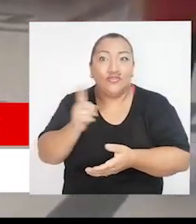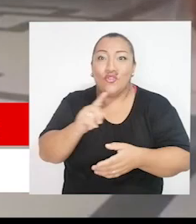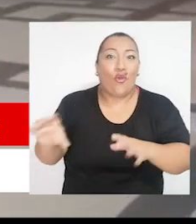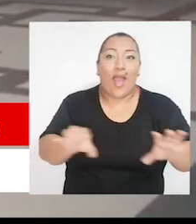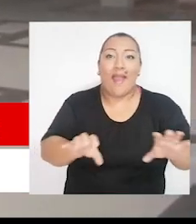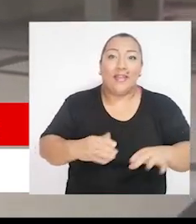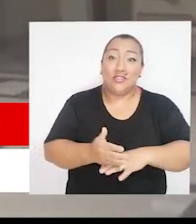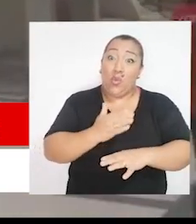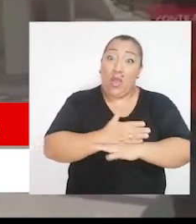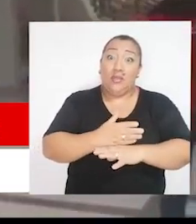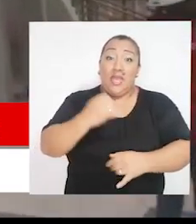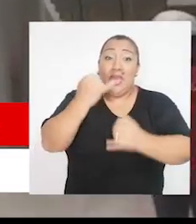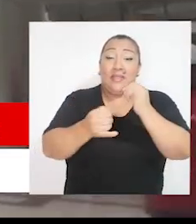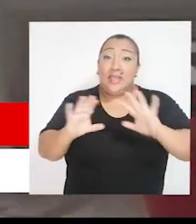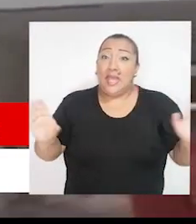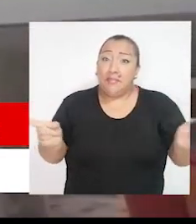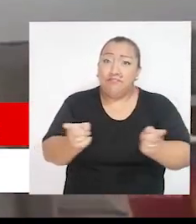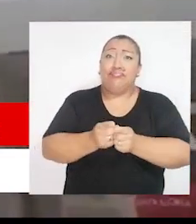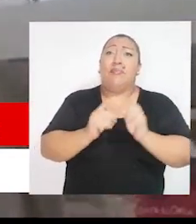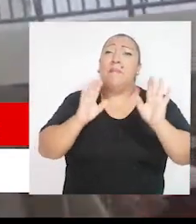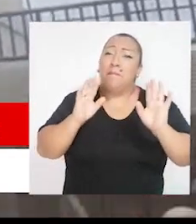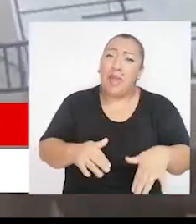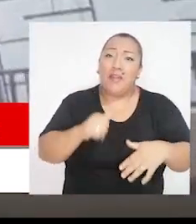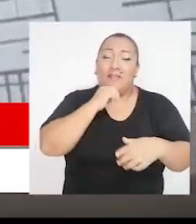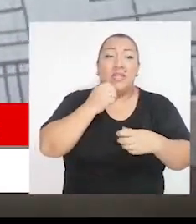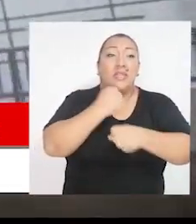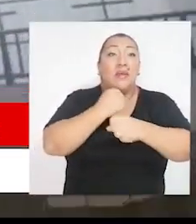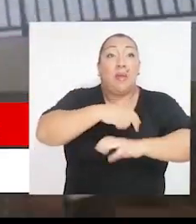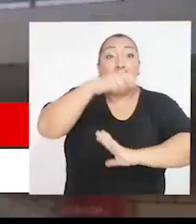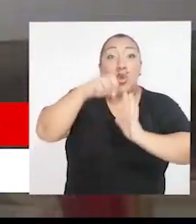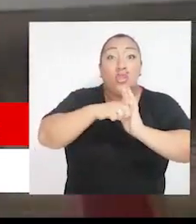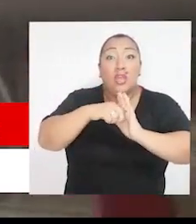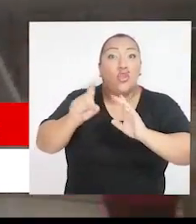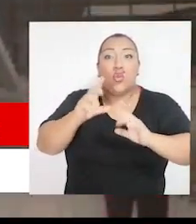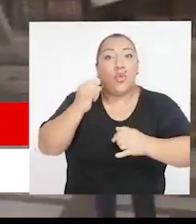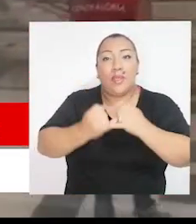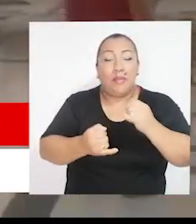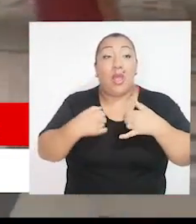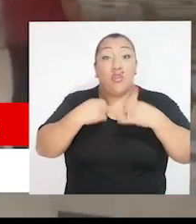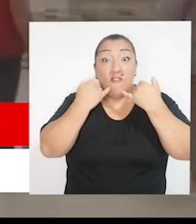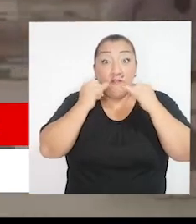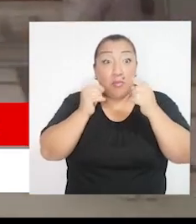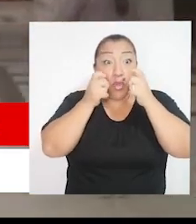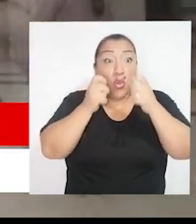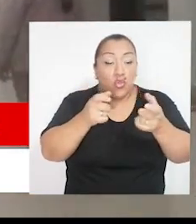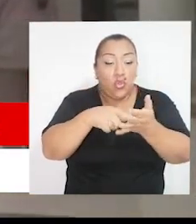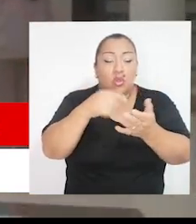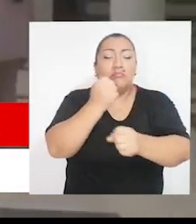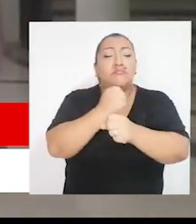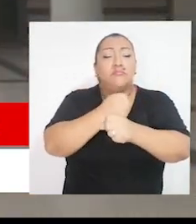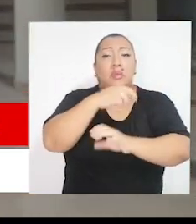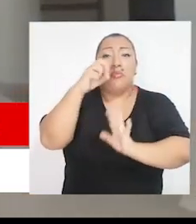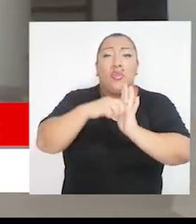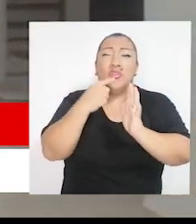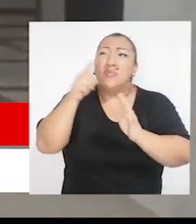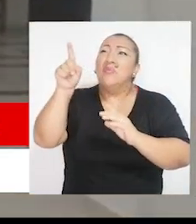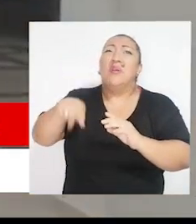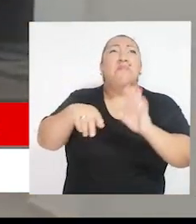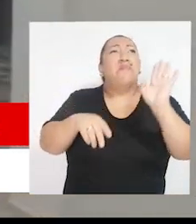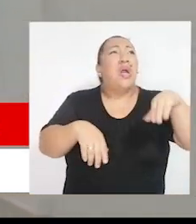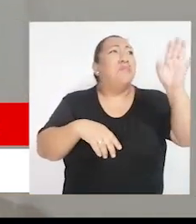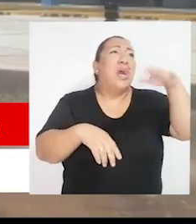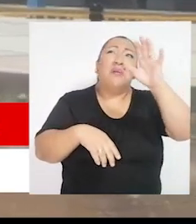partidas no ejecutadas y se concrete una inadecuada recepción de obra. De acuerdo con nuestro informe de control, la obra presenta